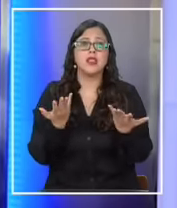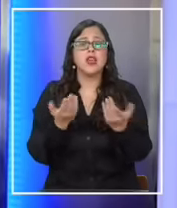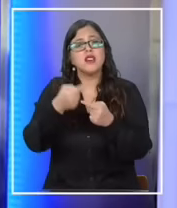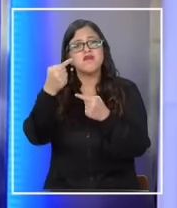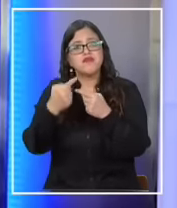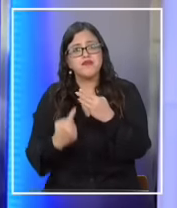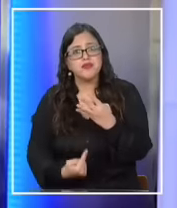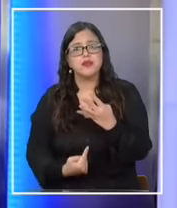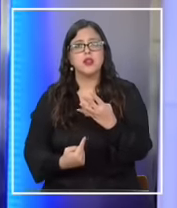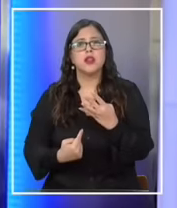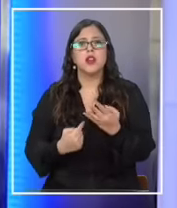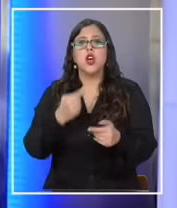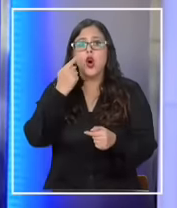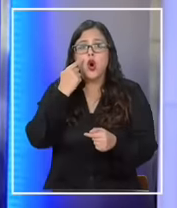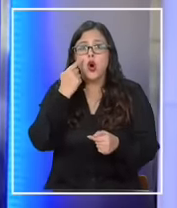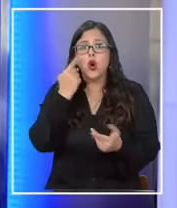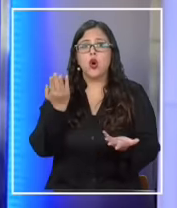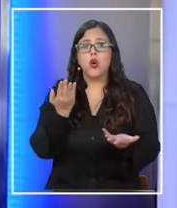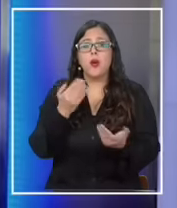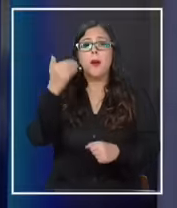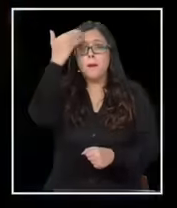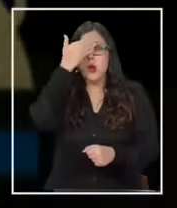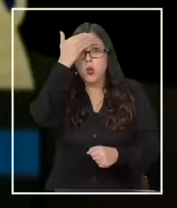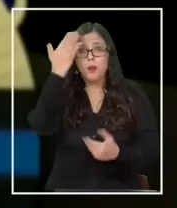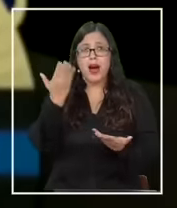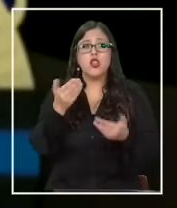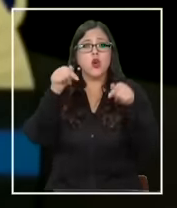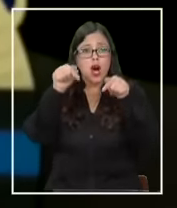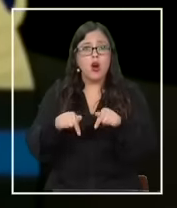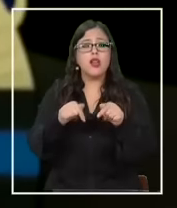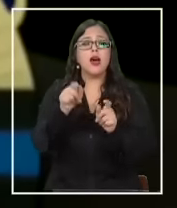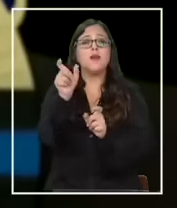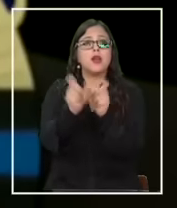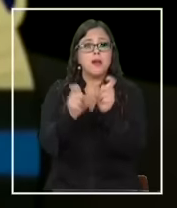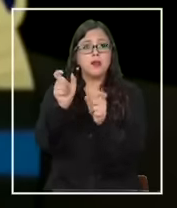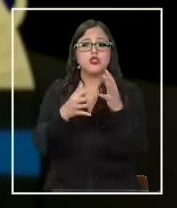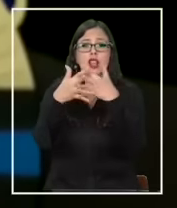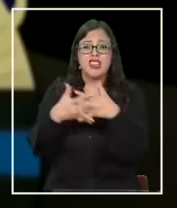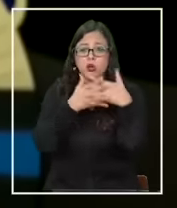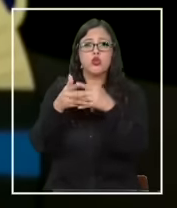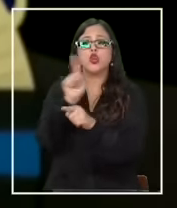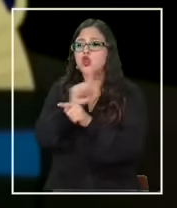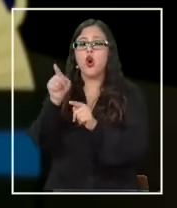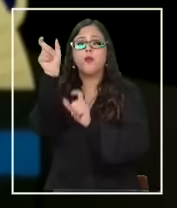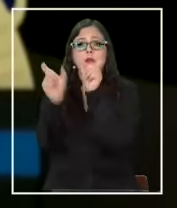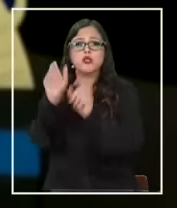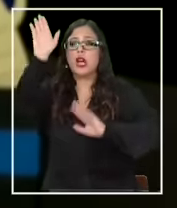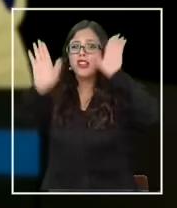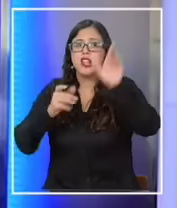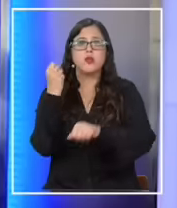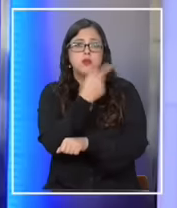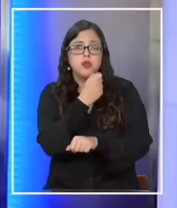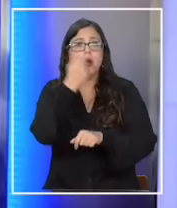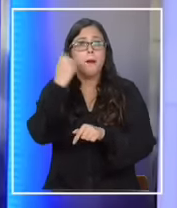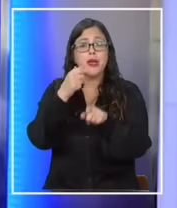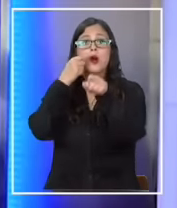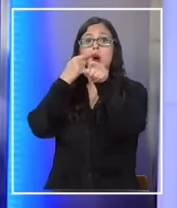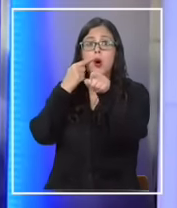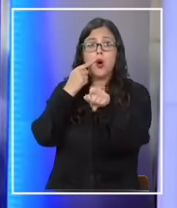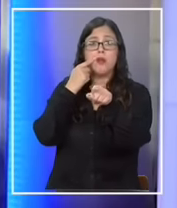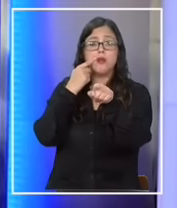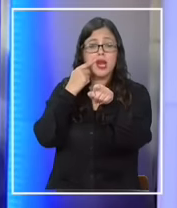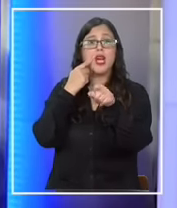estadounidenses no sobre candidatos acusados pero la idea de Francis Suárez como vicepresidente cada día suena más fuerte